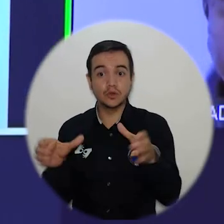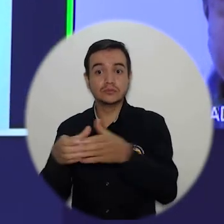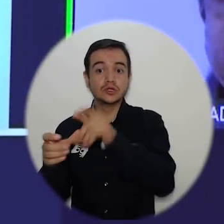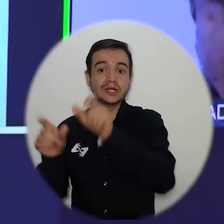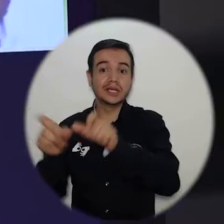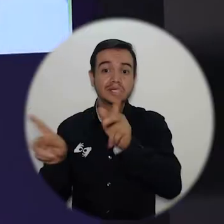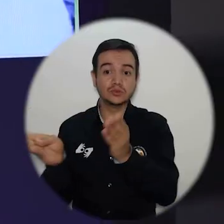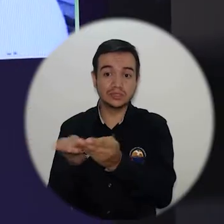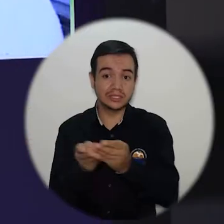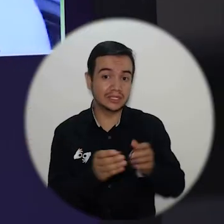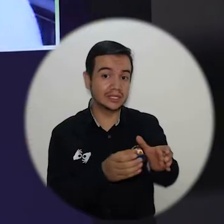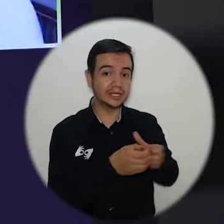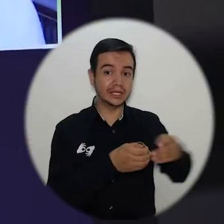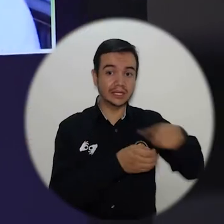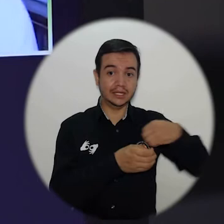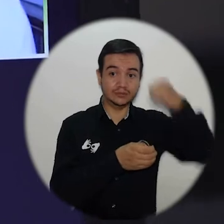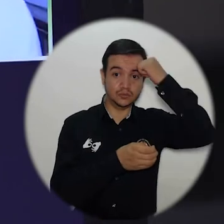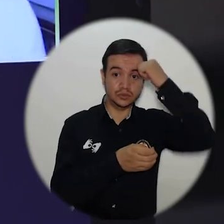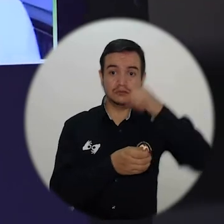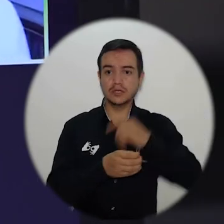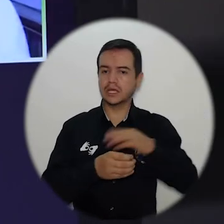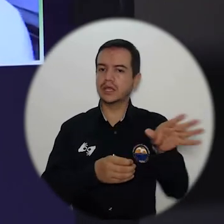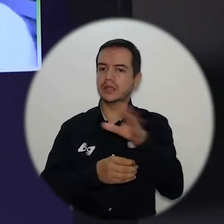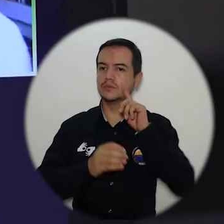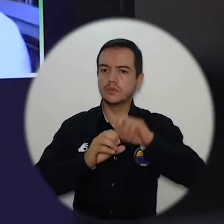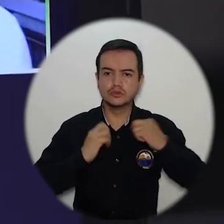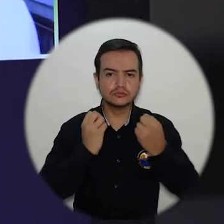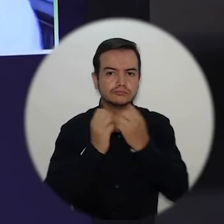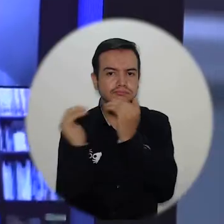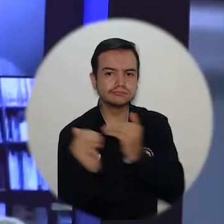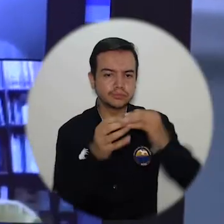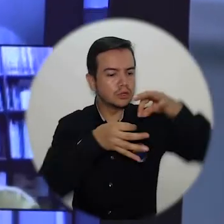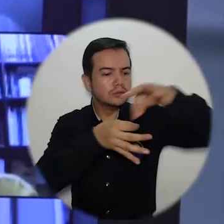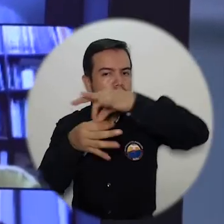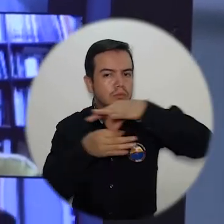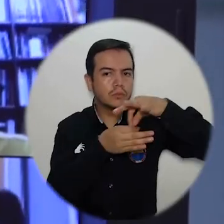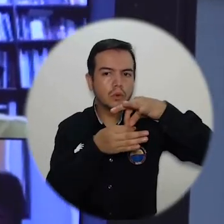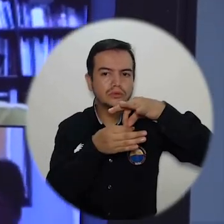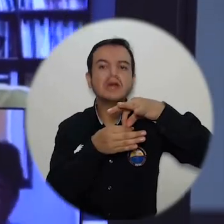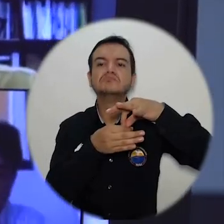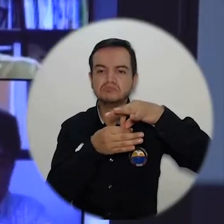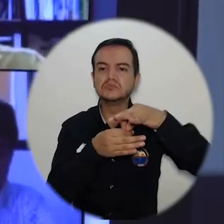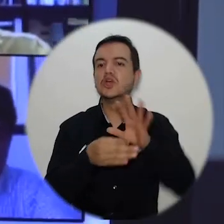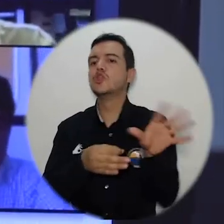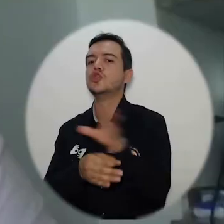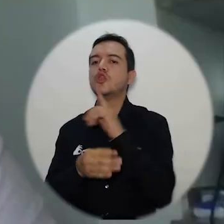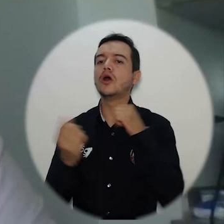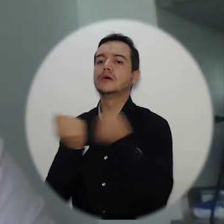estudiantes, se sometió a votación obteniendo el ingeniero Pablo Vera Salazar unanimidad en los miembros del Consejo Superior.